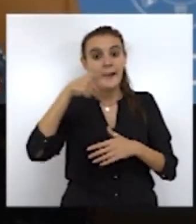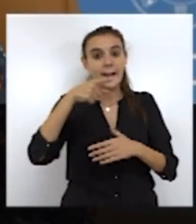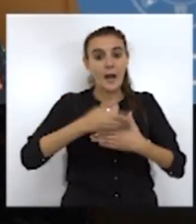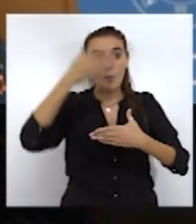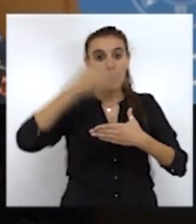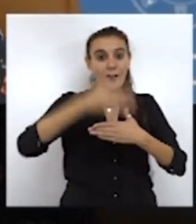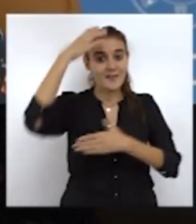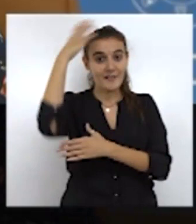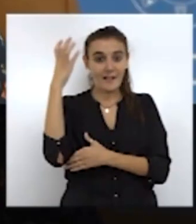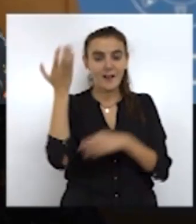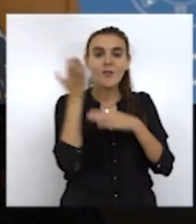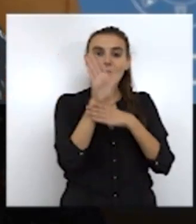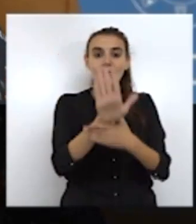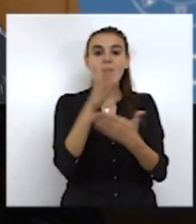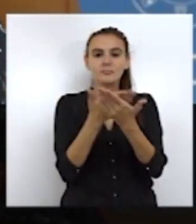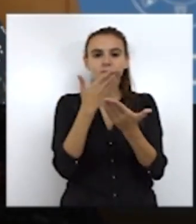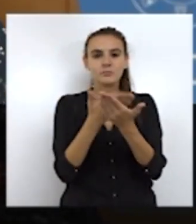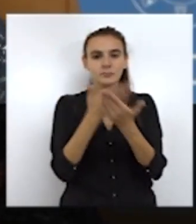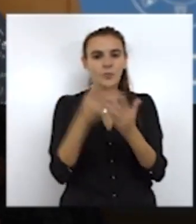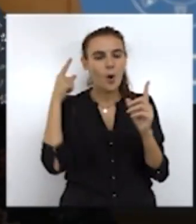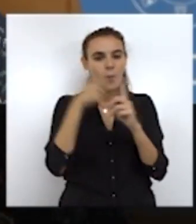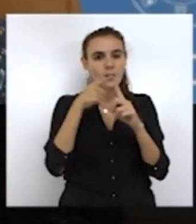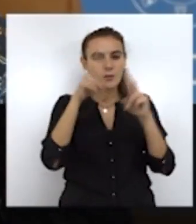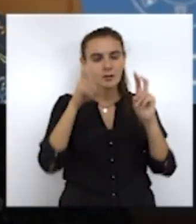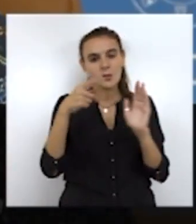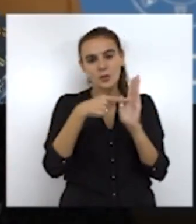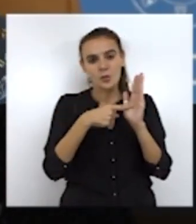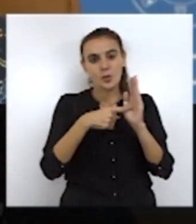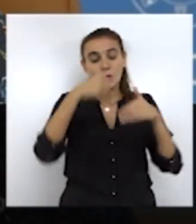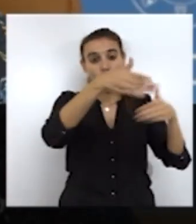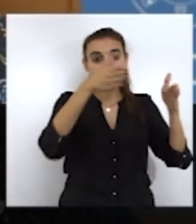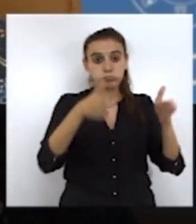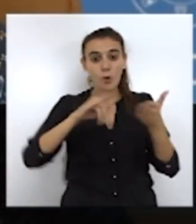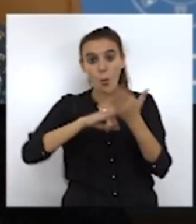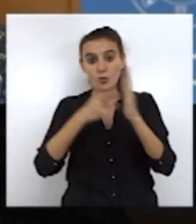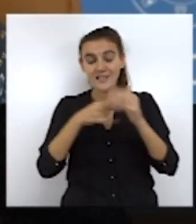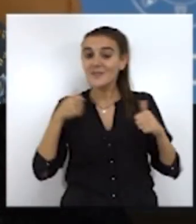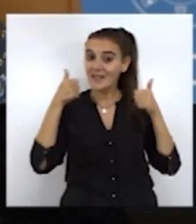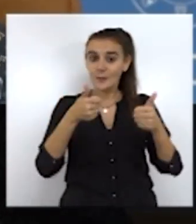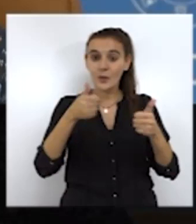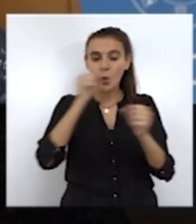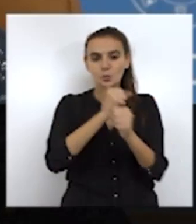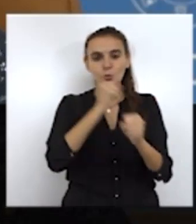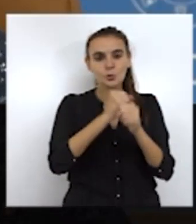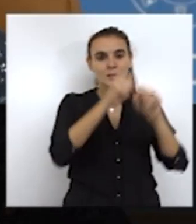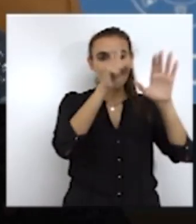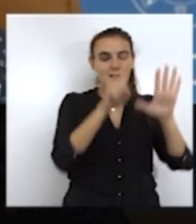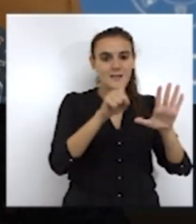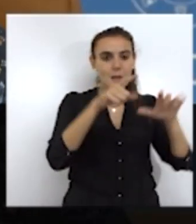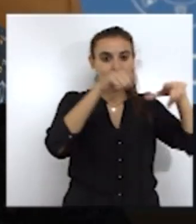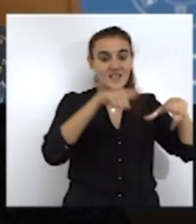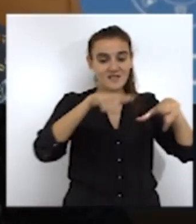reales que será cedido al adjudicatario para la realización de lo siguiente, de un ecosistema de emprendimiento para el trabajo de seis